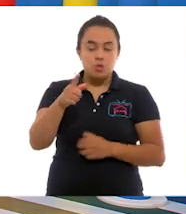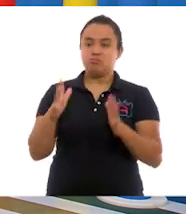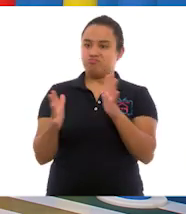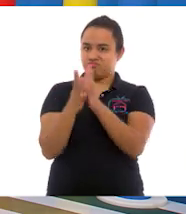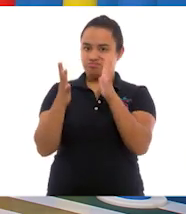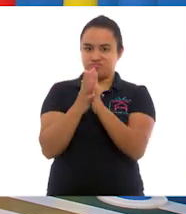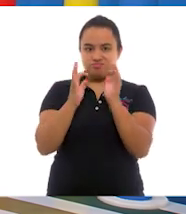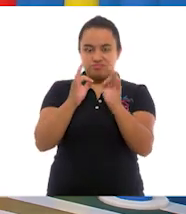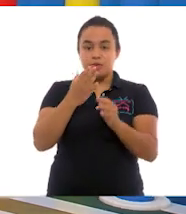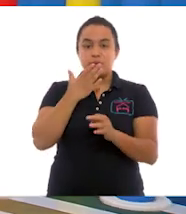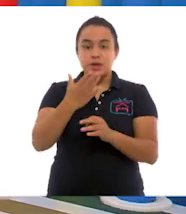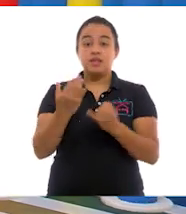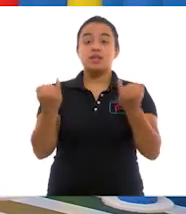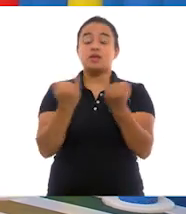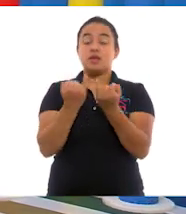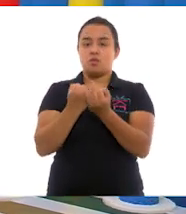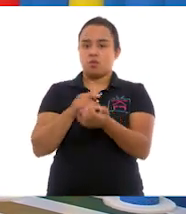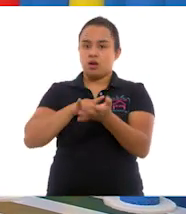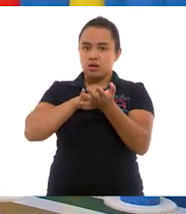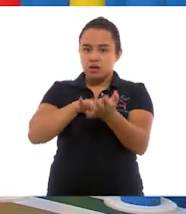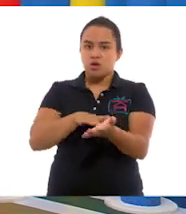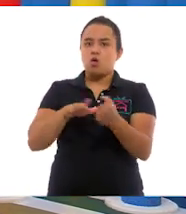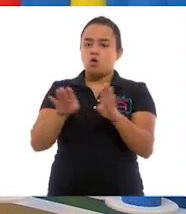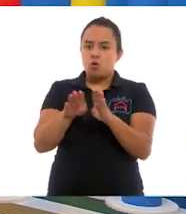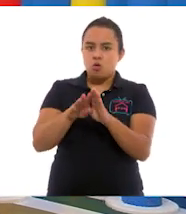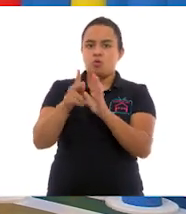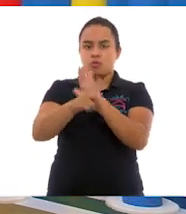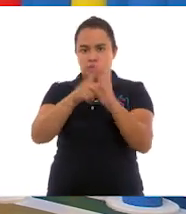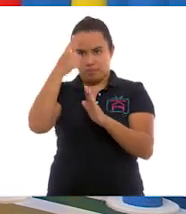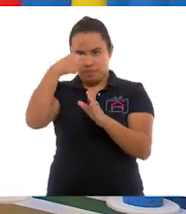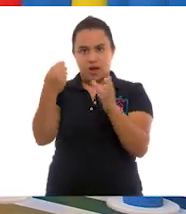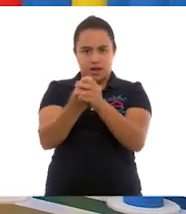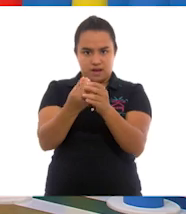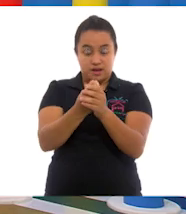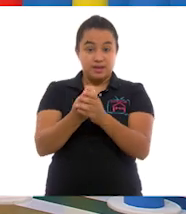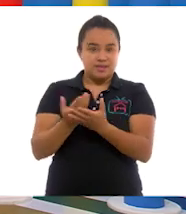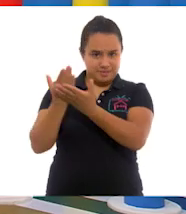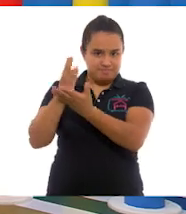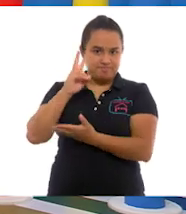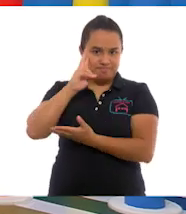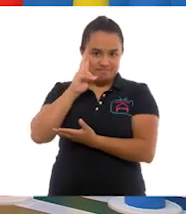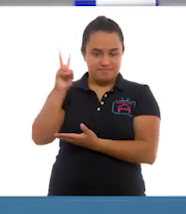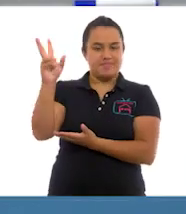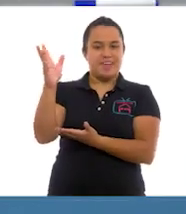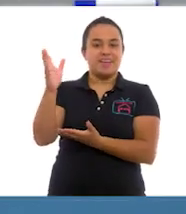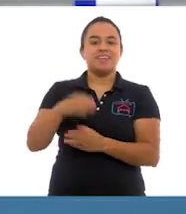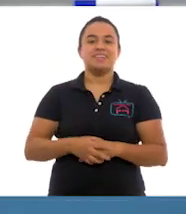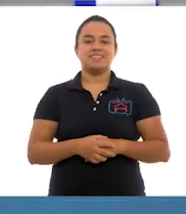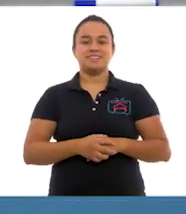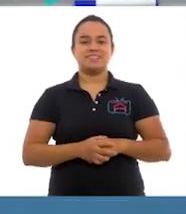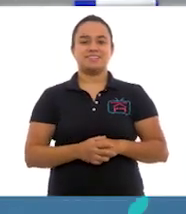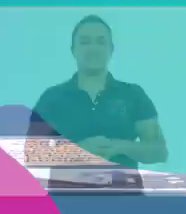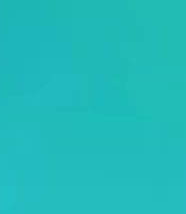participativa y aportes y compartas material para la clase. Vamos a verlo. Sí. ¡Córrelo!